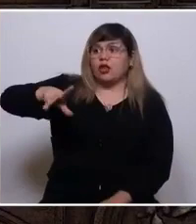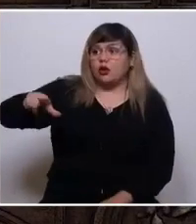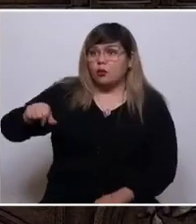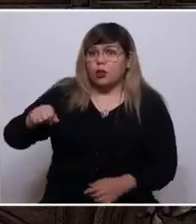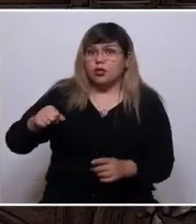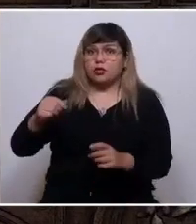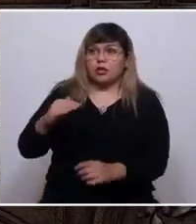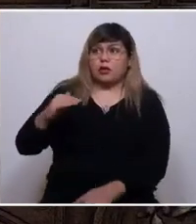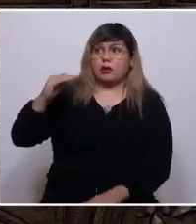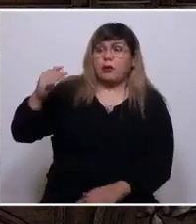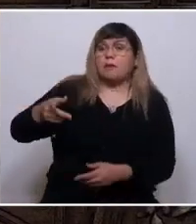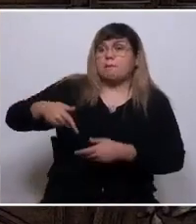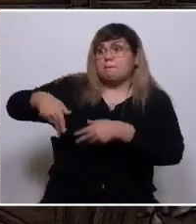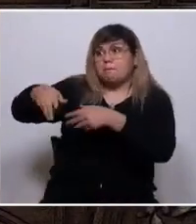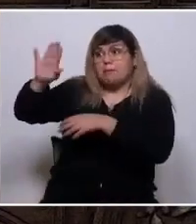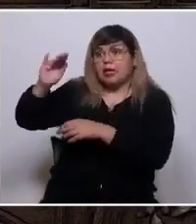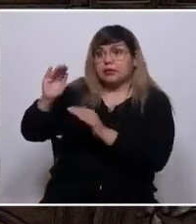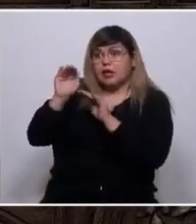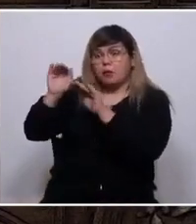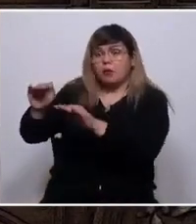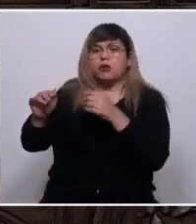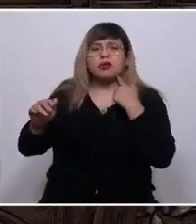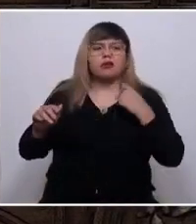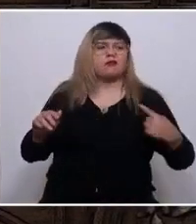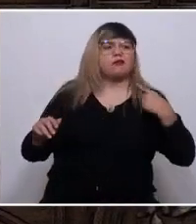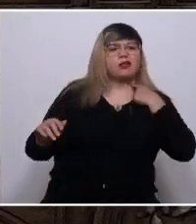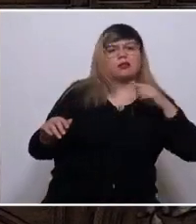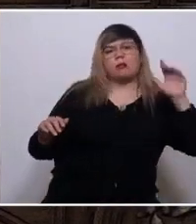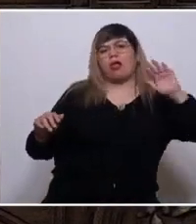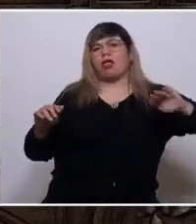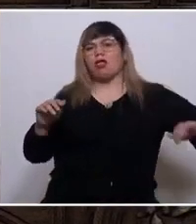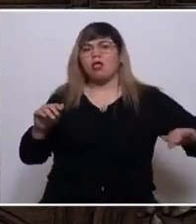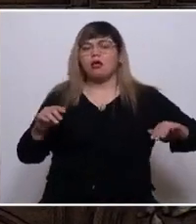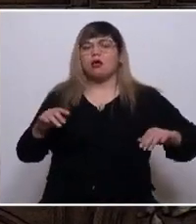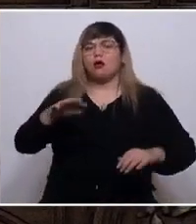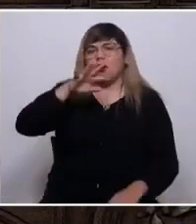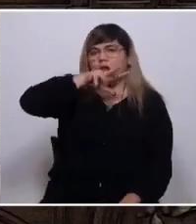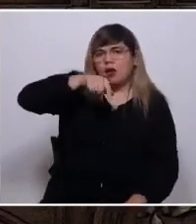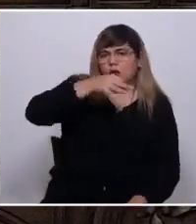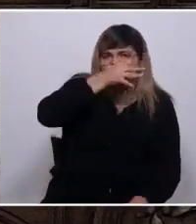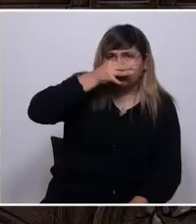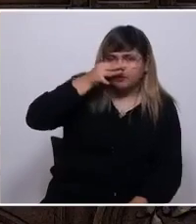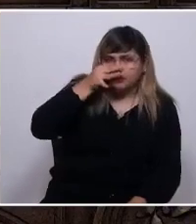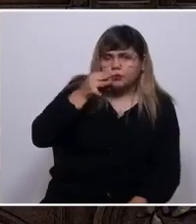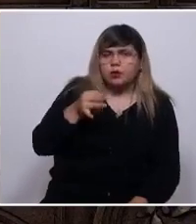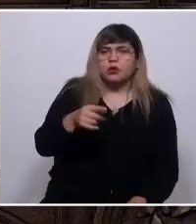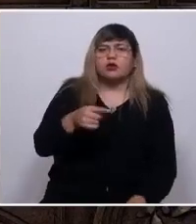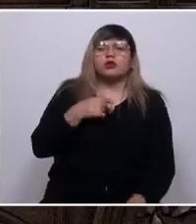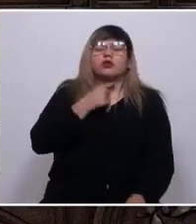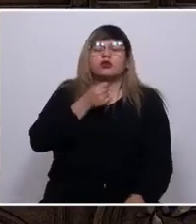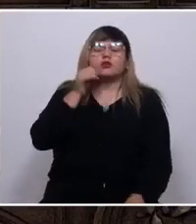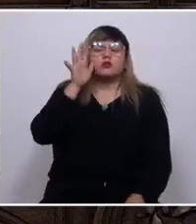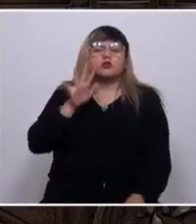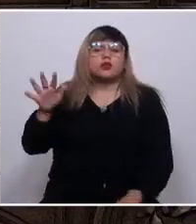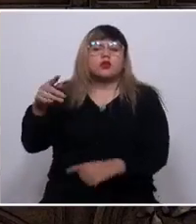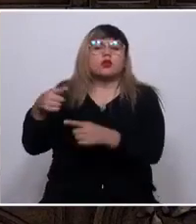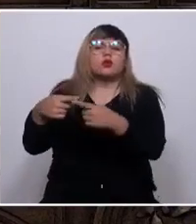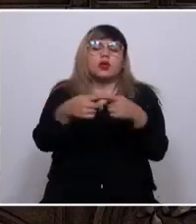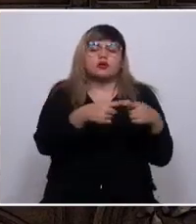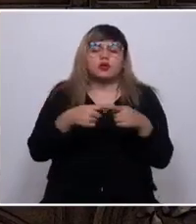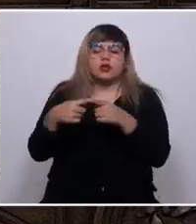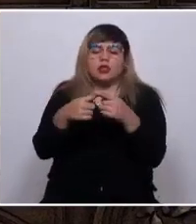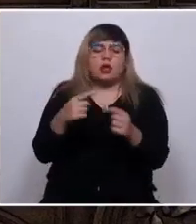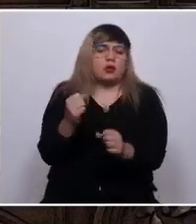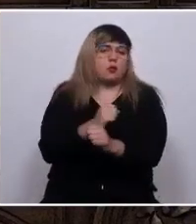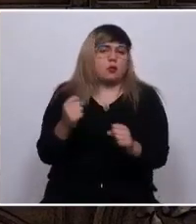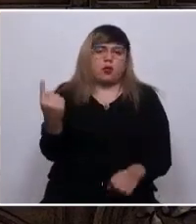y en donde se castigue con mano firme el abuso y la corrupción. Sueño con una sociedad que entiende que el Estado no se la puede solo, y que por lo